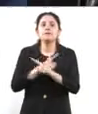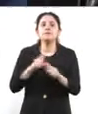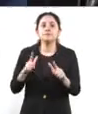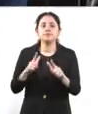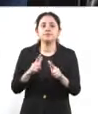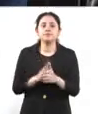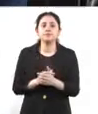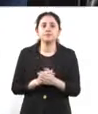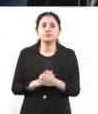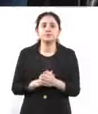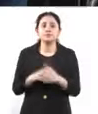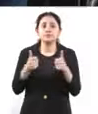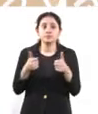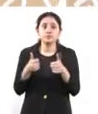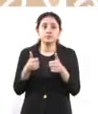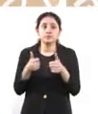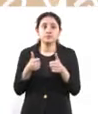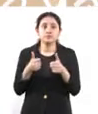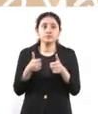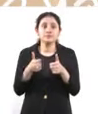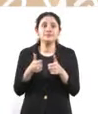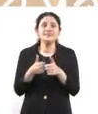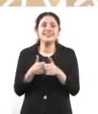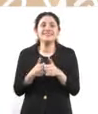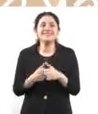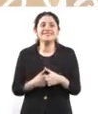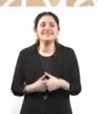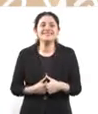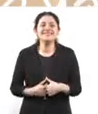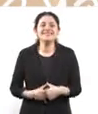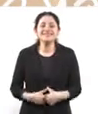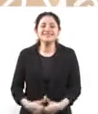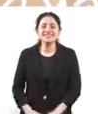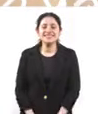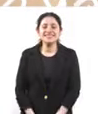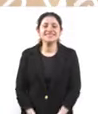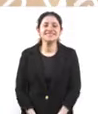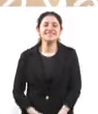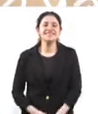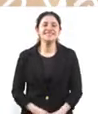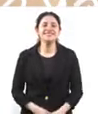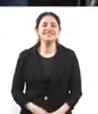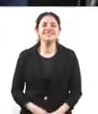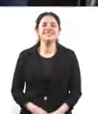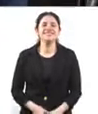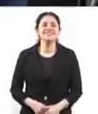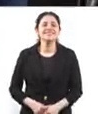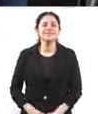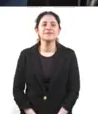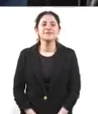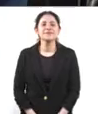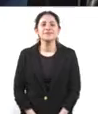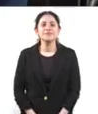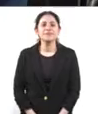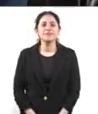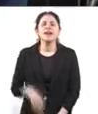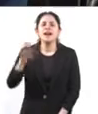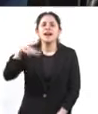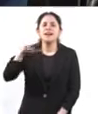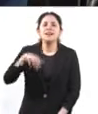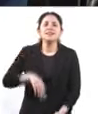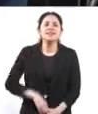¿Y justo hablando de…? Por cierto, que también toda persona tiene derecho a un amparo. Justo hablando de los